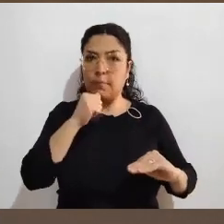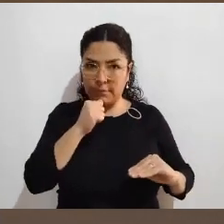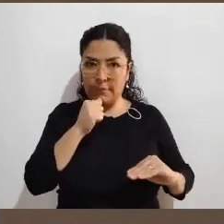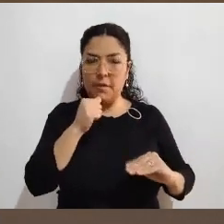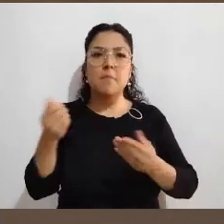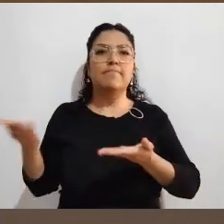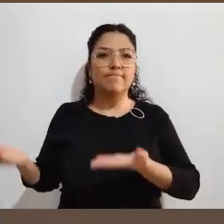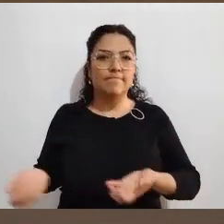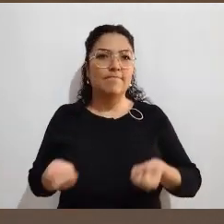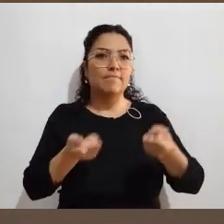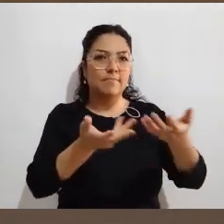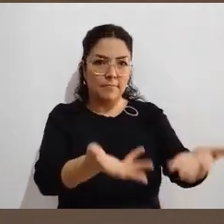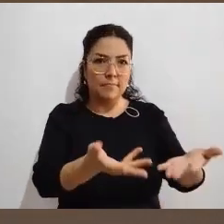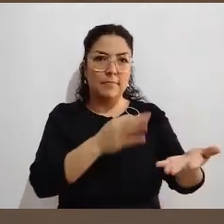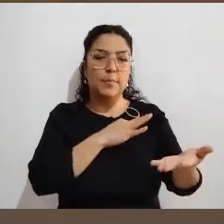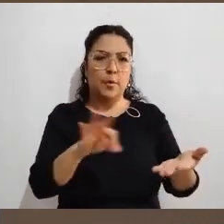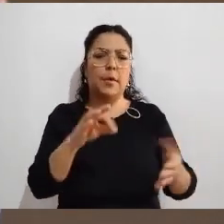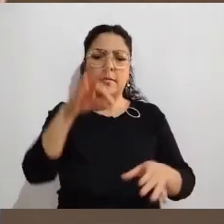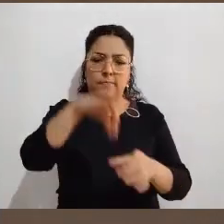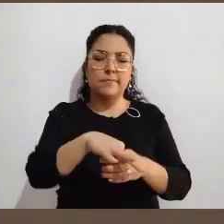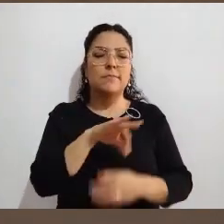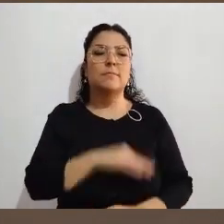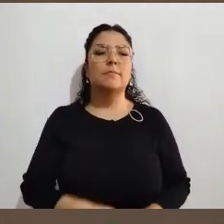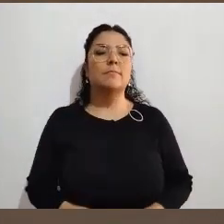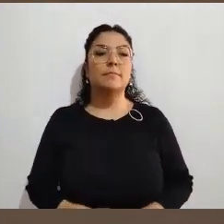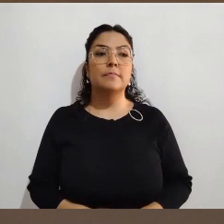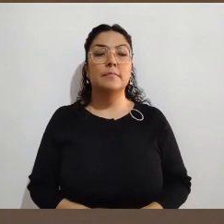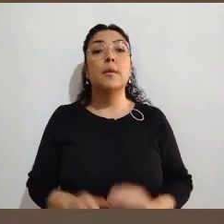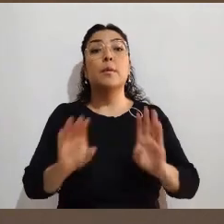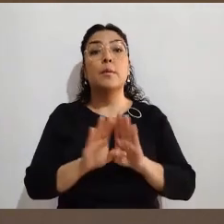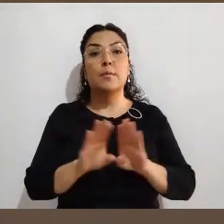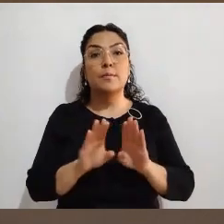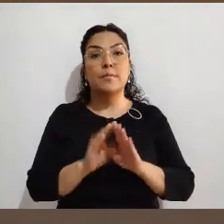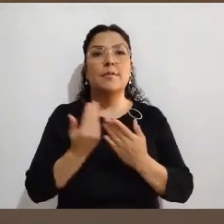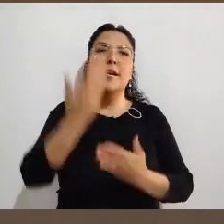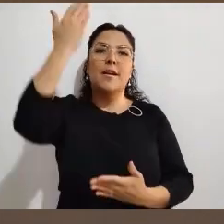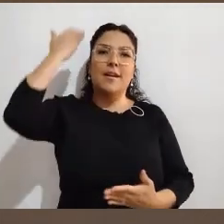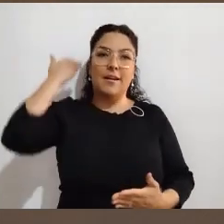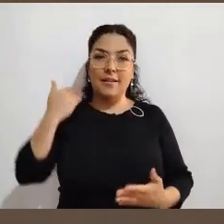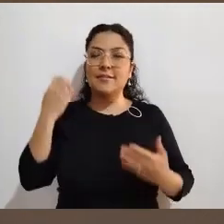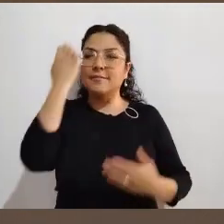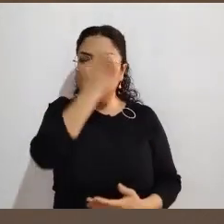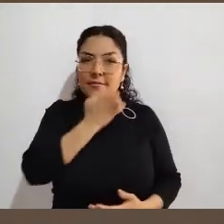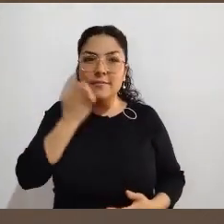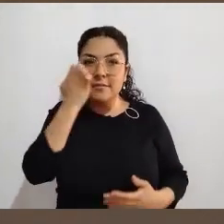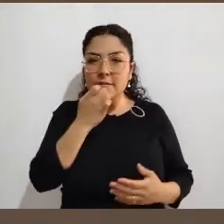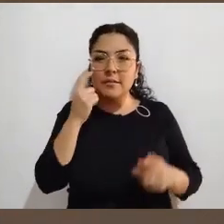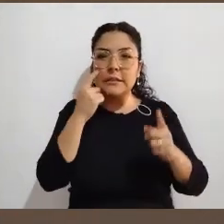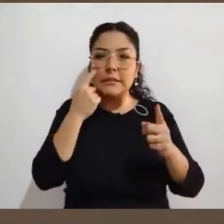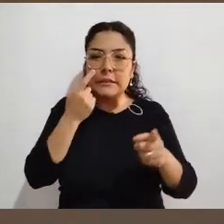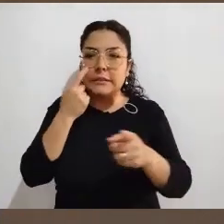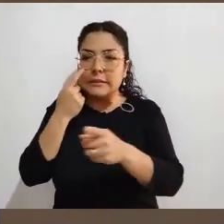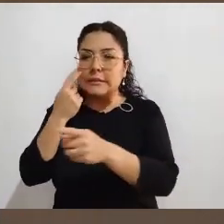importante y esto surge a raíz de diversas observaciones electorales que se formularon y que dijeron, oye, todo está muy bien,